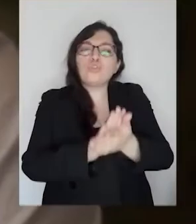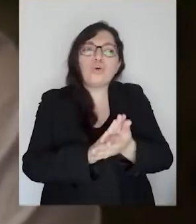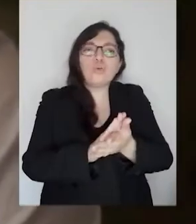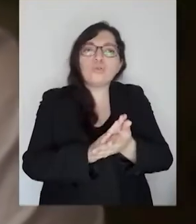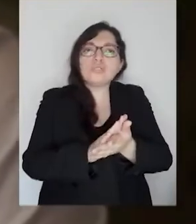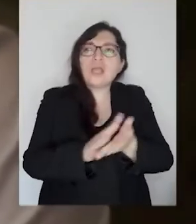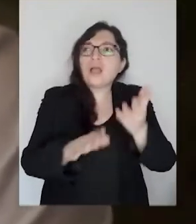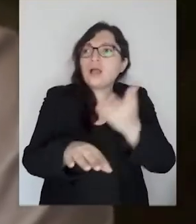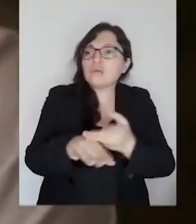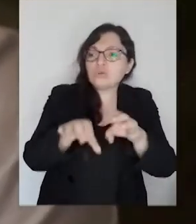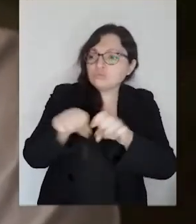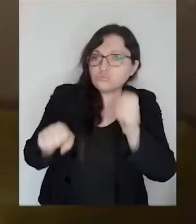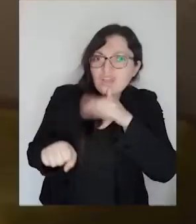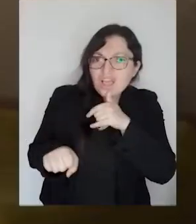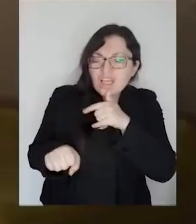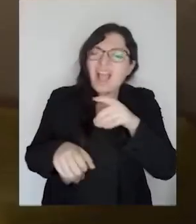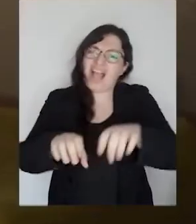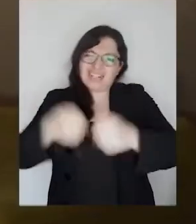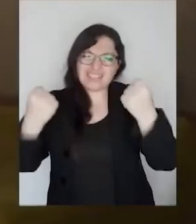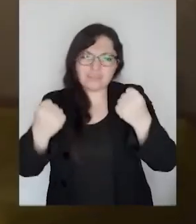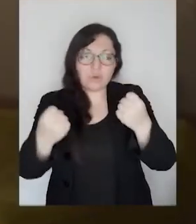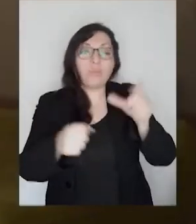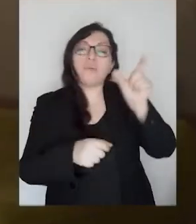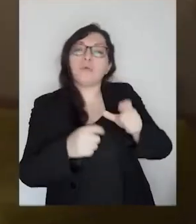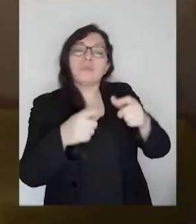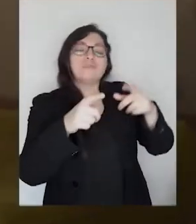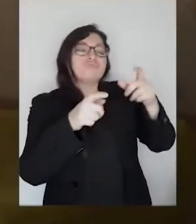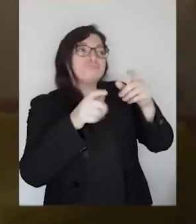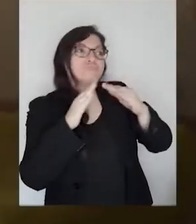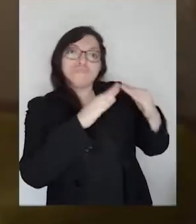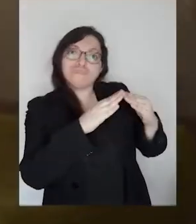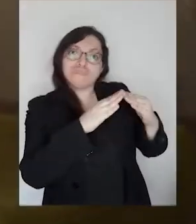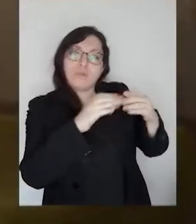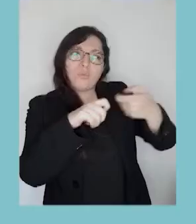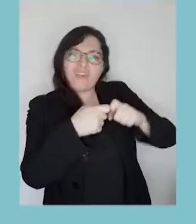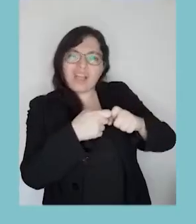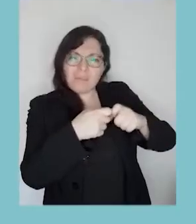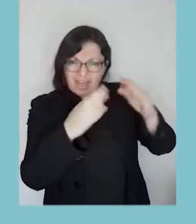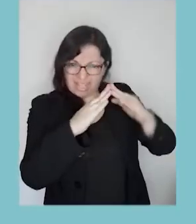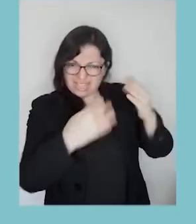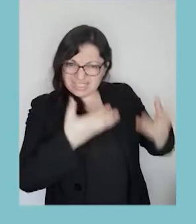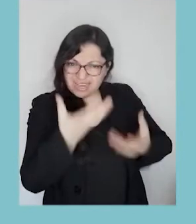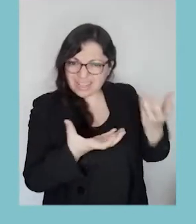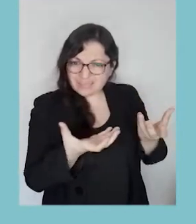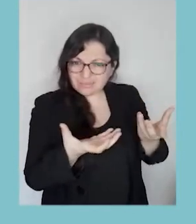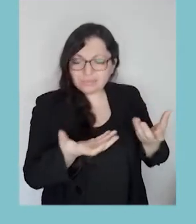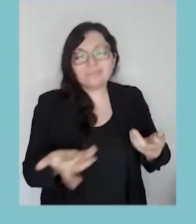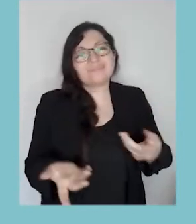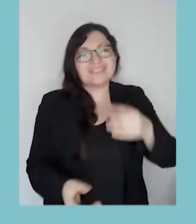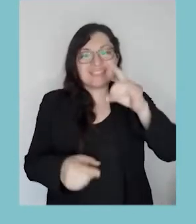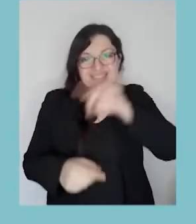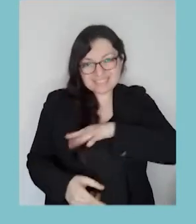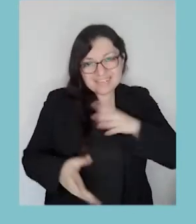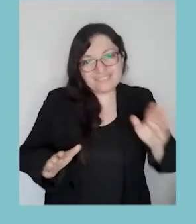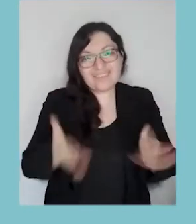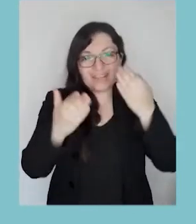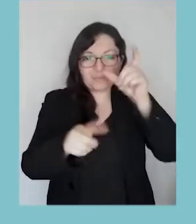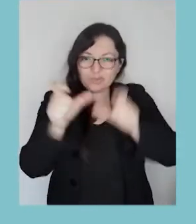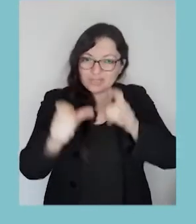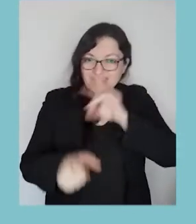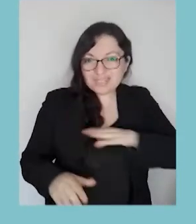algo con lo que no estamos de acuerdo. Me agarro con el vecino y le voy a quemar la casa. Chile, vamos. Vamos, chilenos.